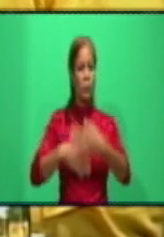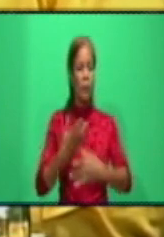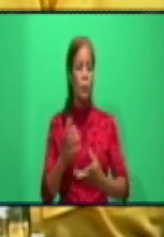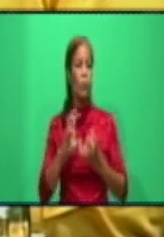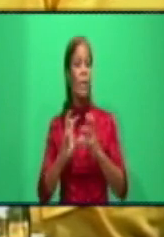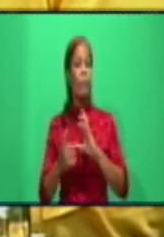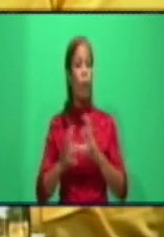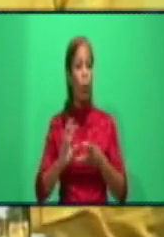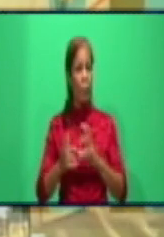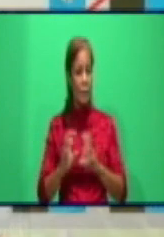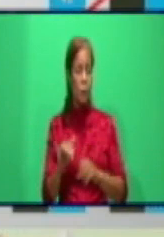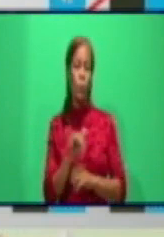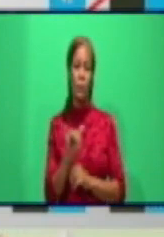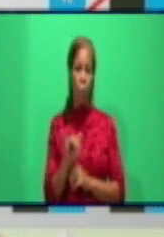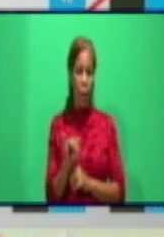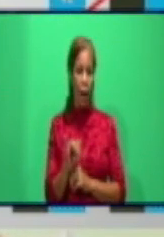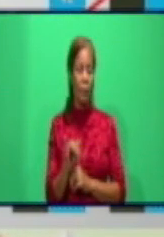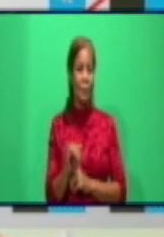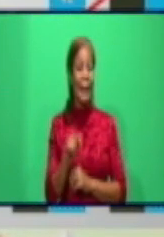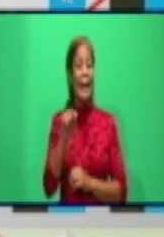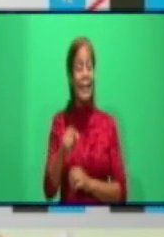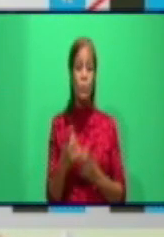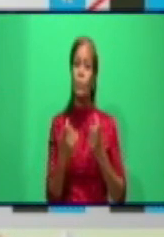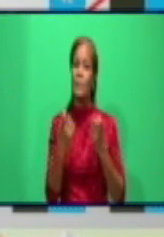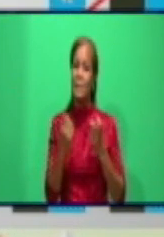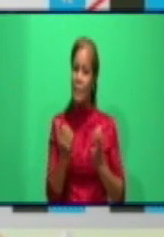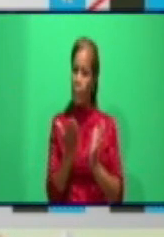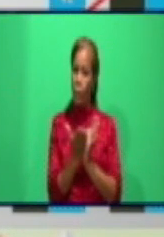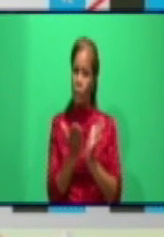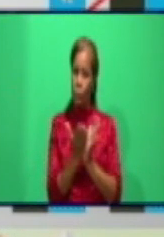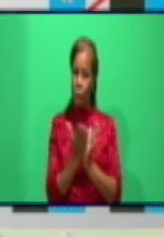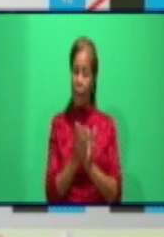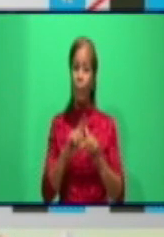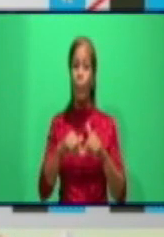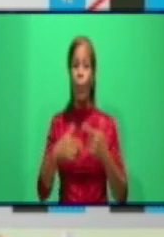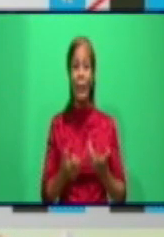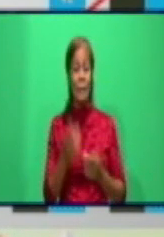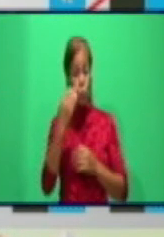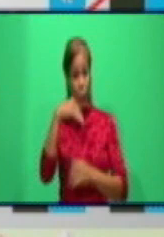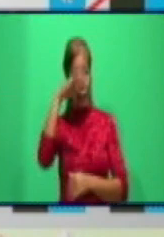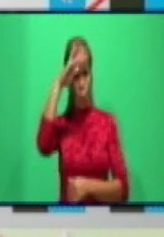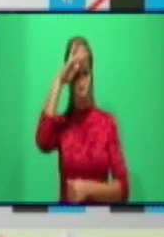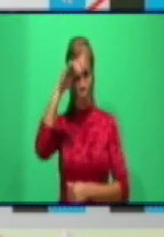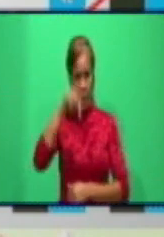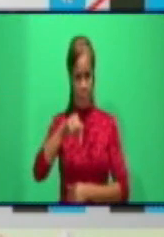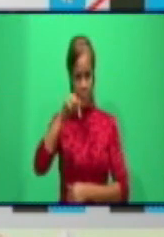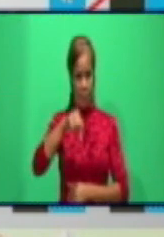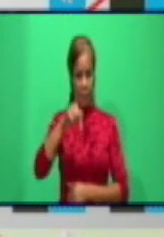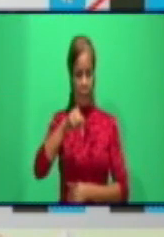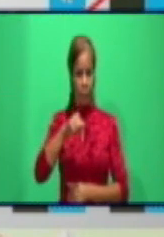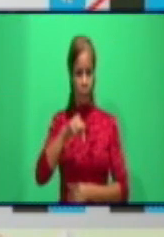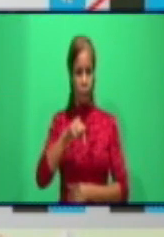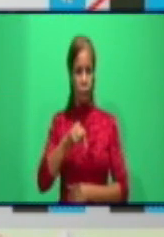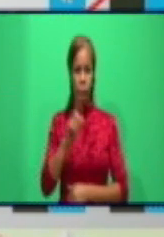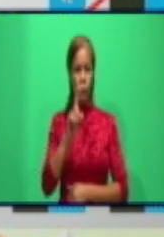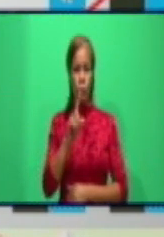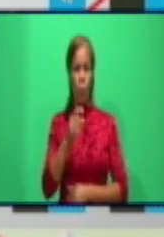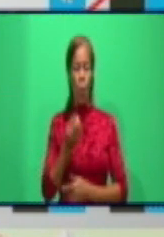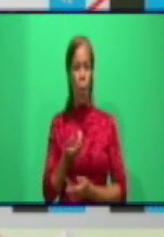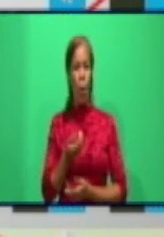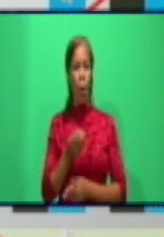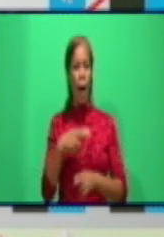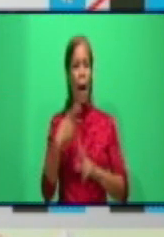que también fue necesario estudiar, definir. Es por eso que en Cuba no ha habido diapositiva anterior, por favor.